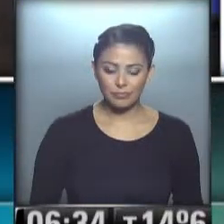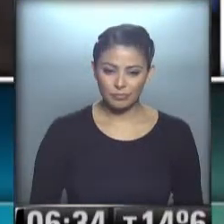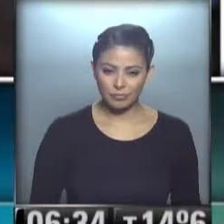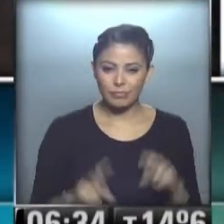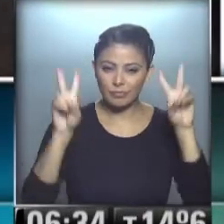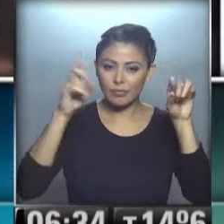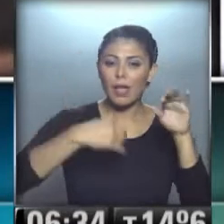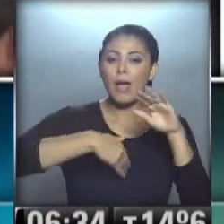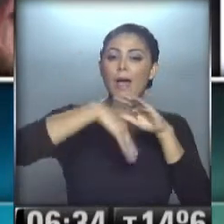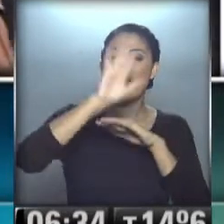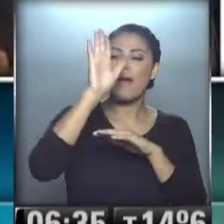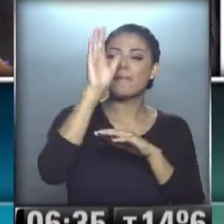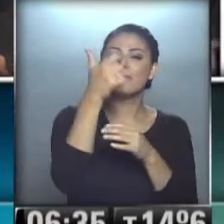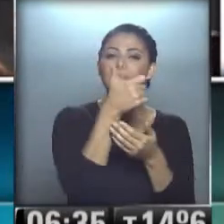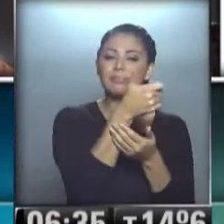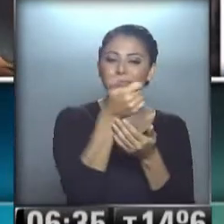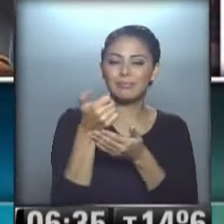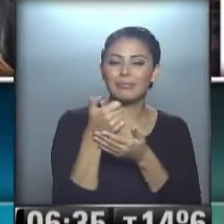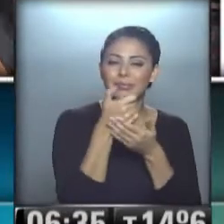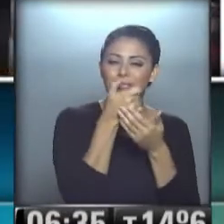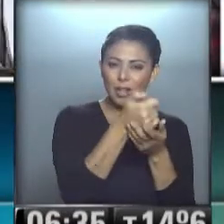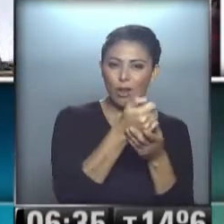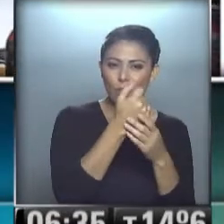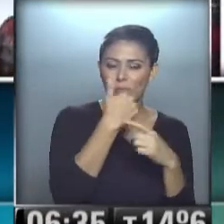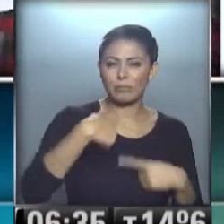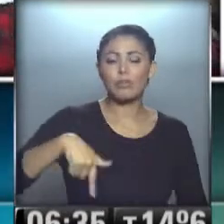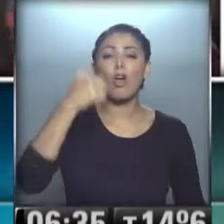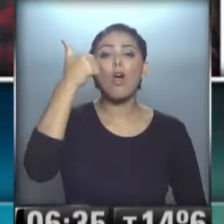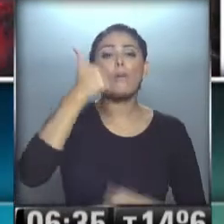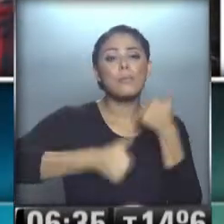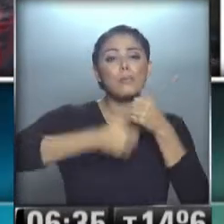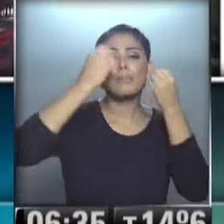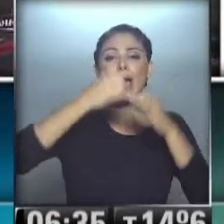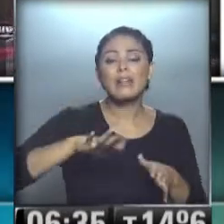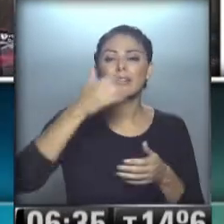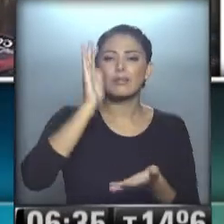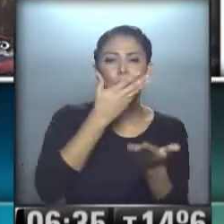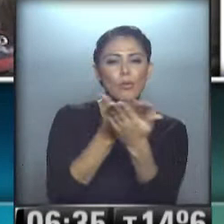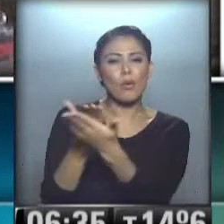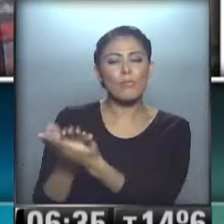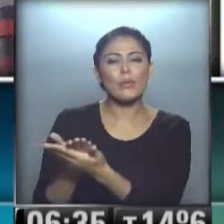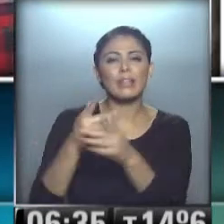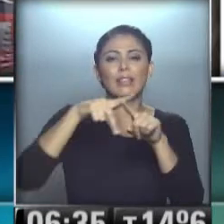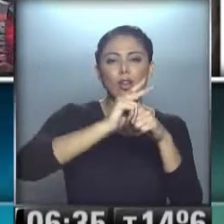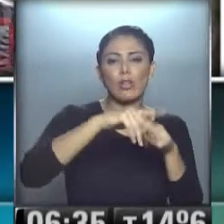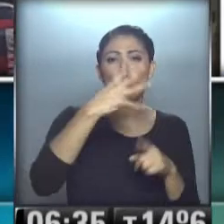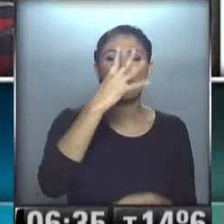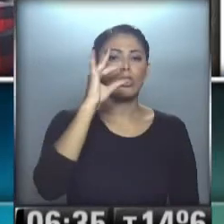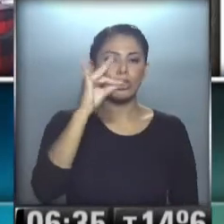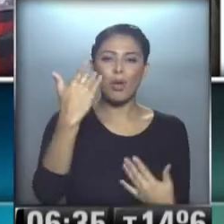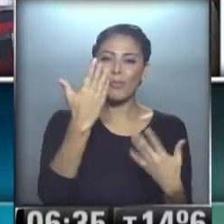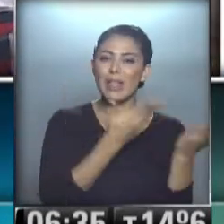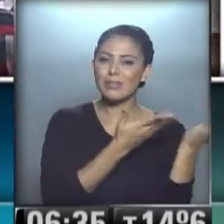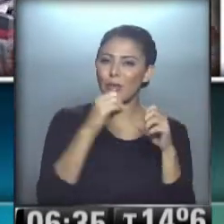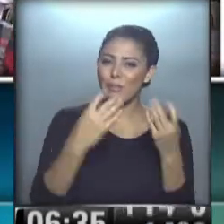Más frecuencias para la telefonía celular. El gobierno lanzó la licitación para la telefonía de cuarta generación... ...que permitirá mejorar el